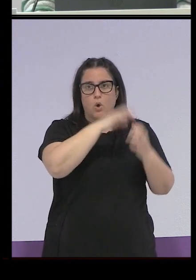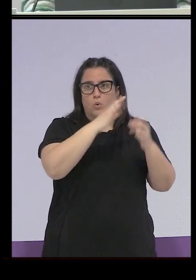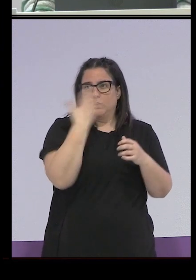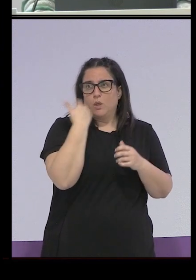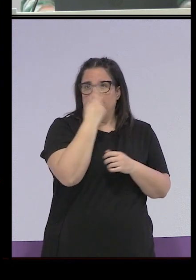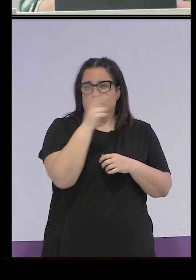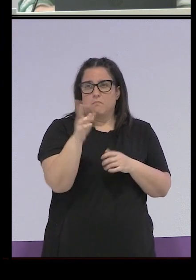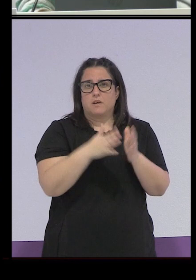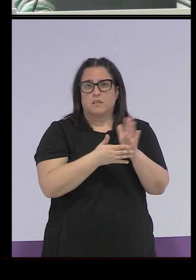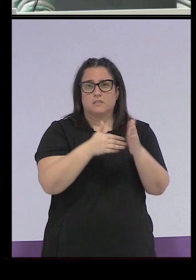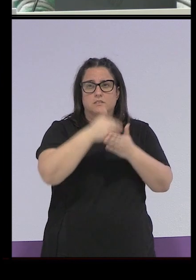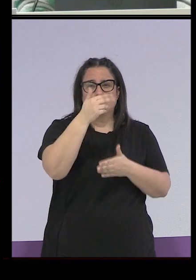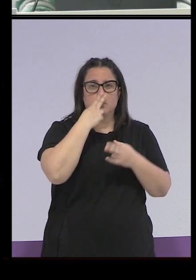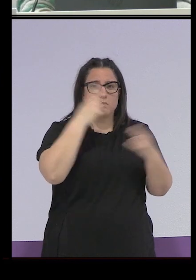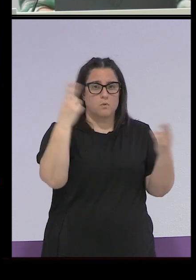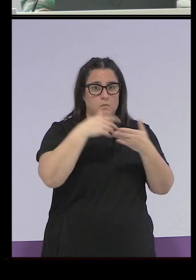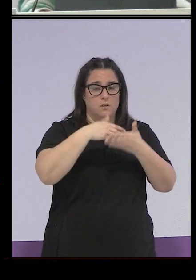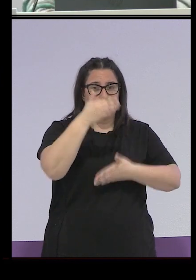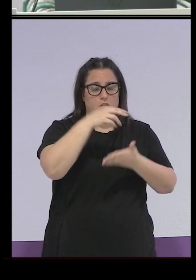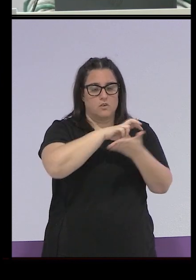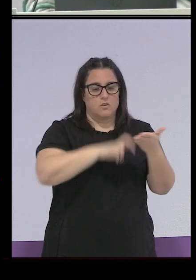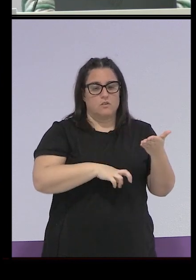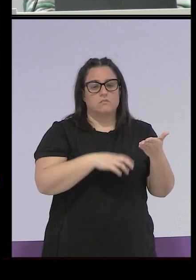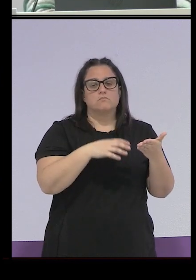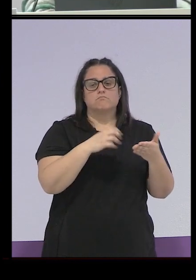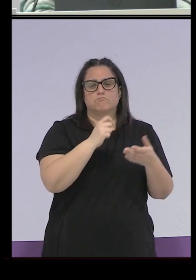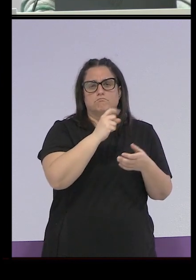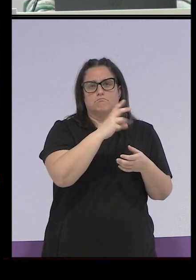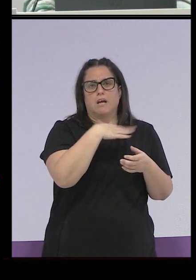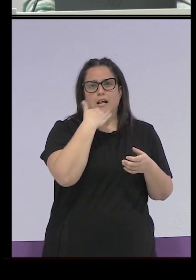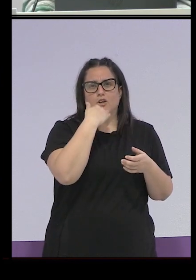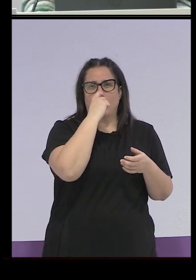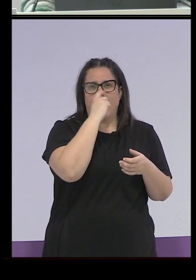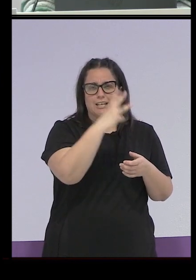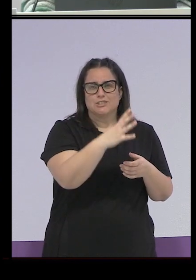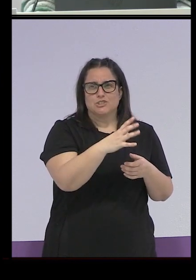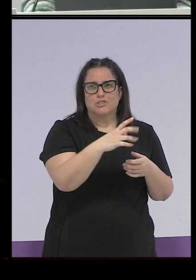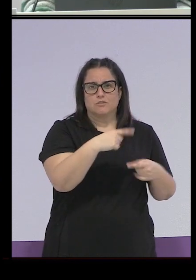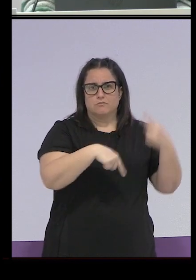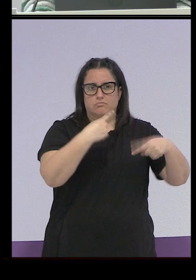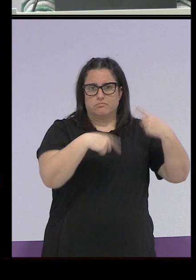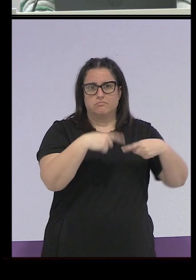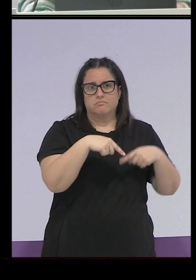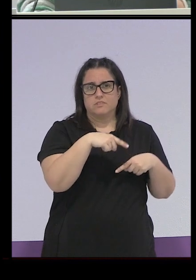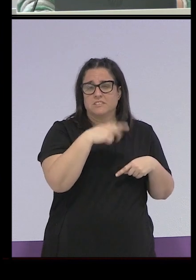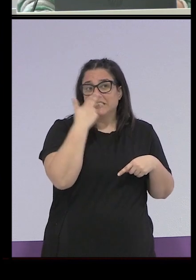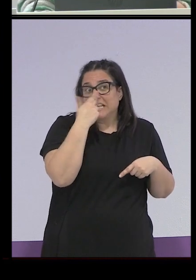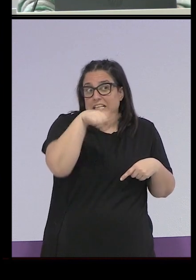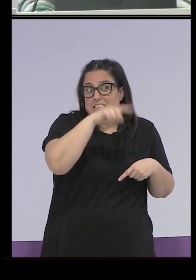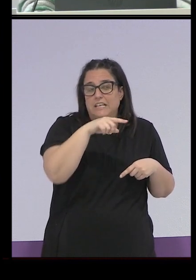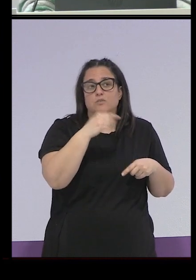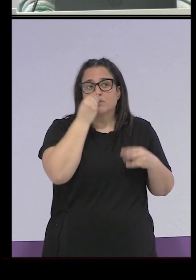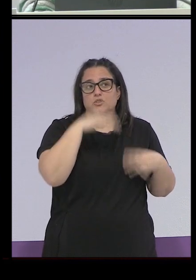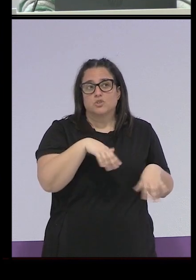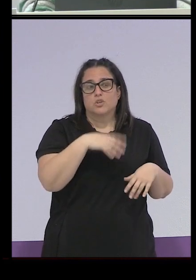público, que estuvieron ahí bastantes años picadas entre ellas, y bueno, también, si os interesa, es una historia bonita. Y ahí las